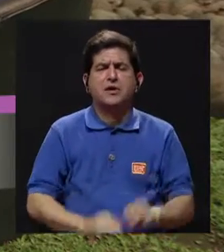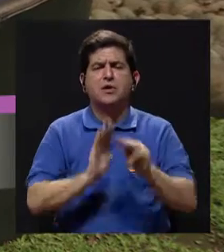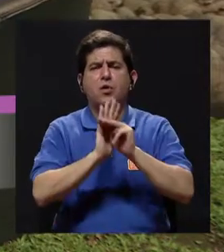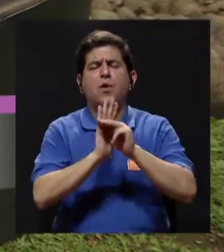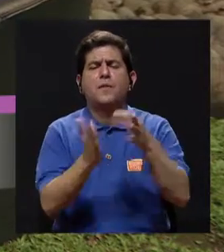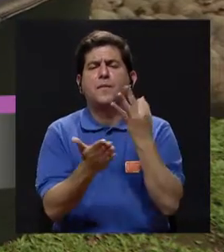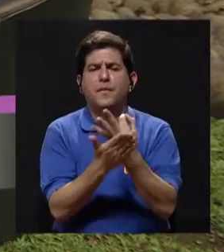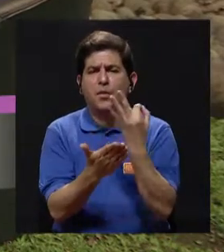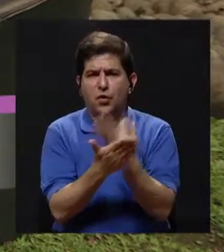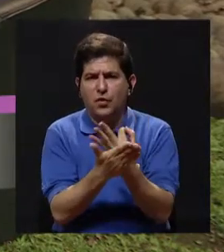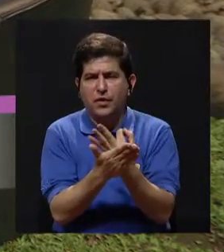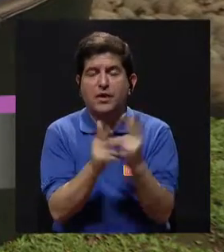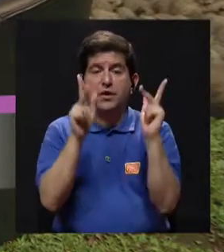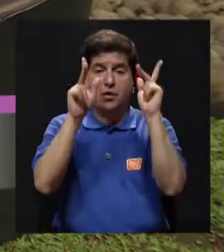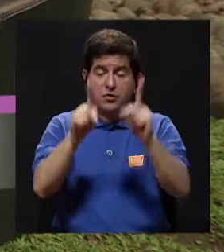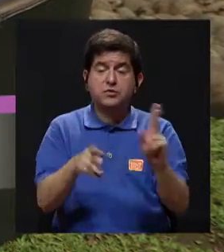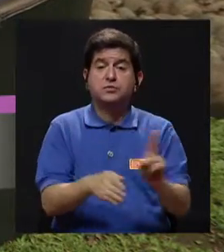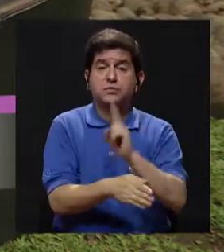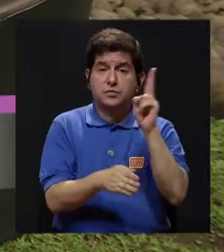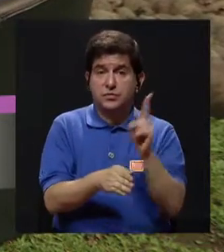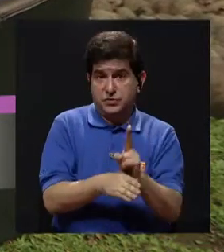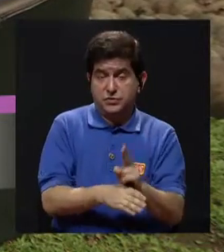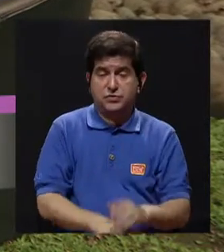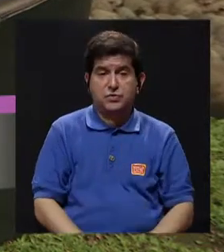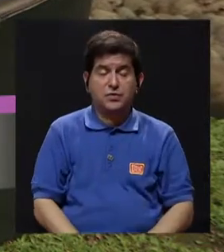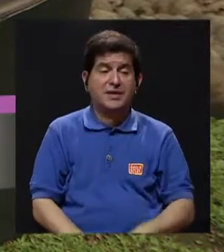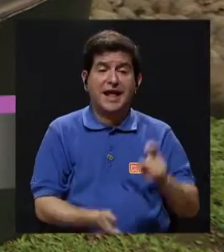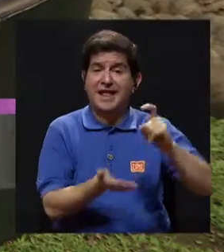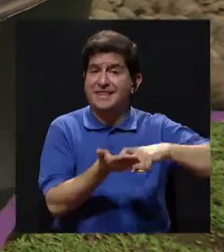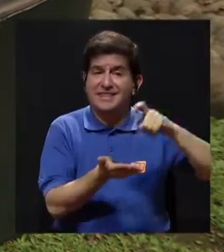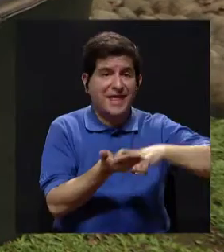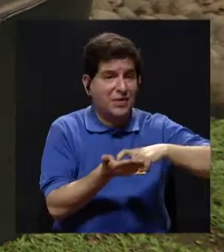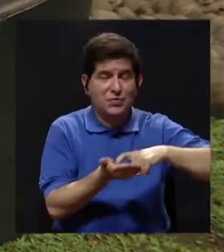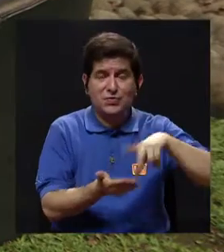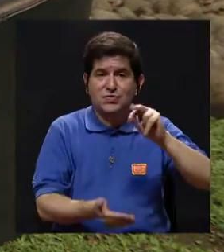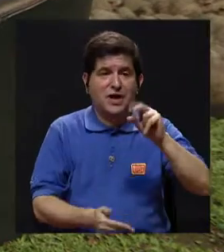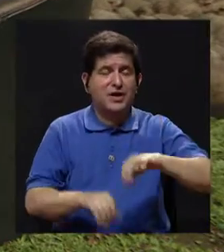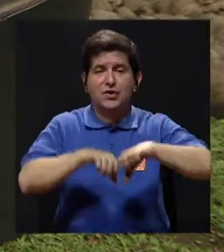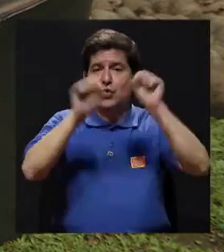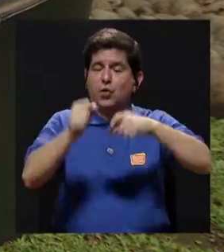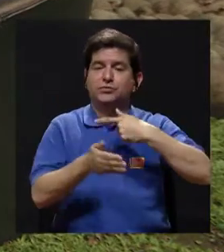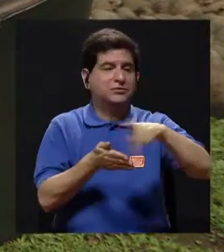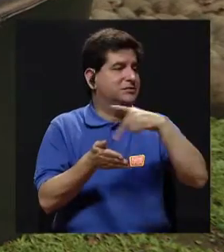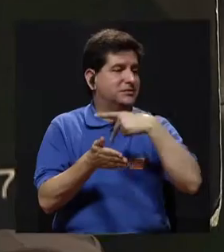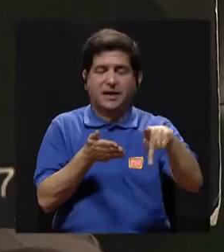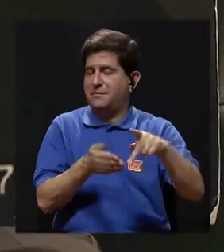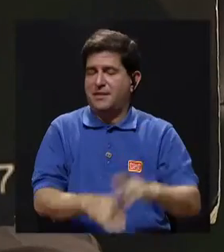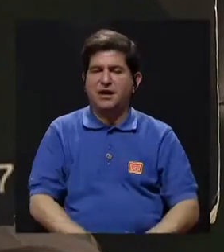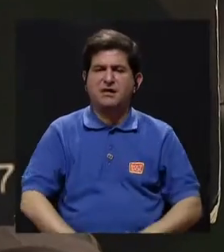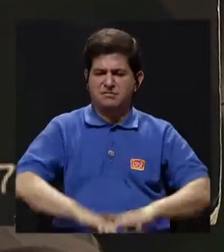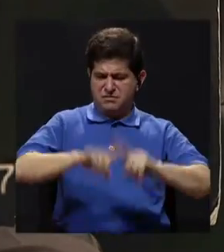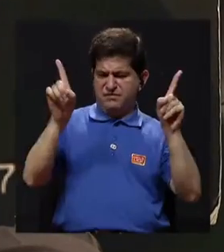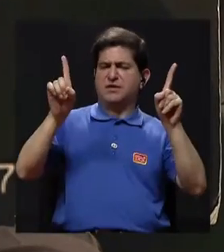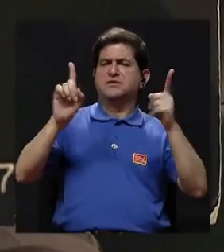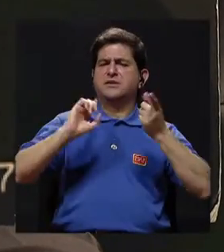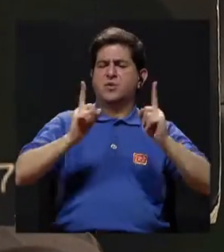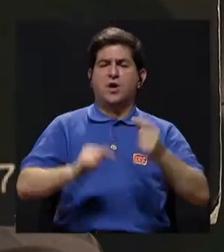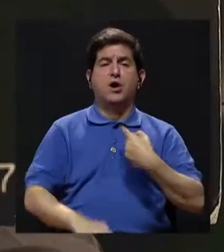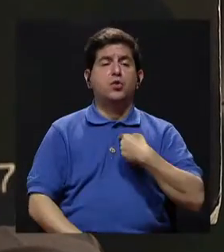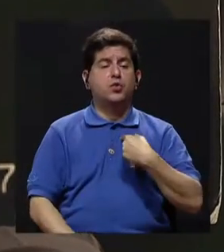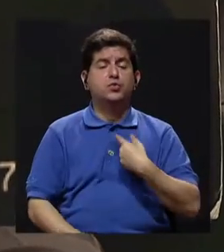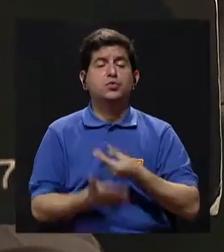modelo de financiamiento, las personas las usan más como deuda que como sistema de pago. ¿Cuál es la diferencia?